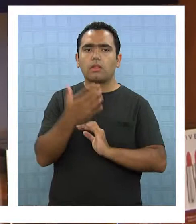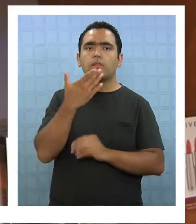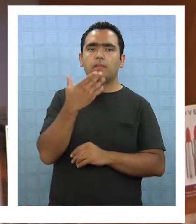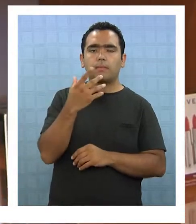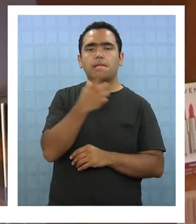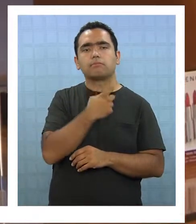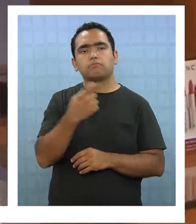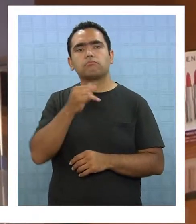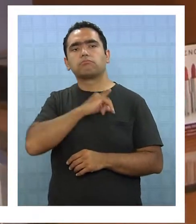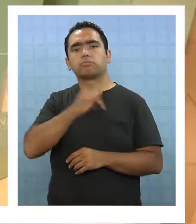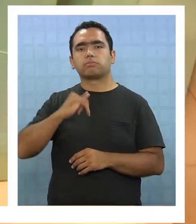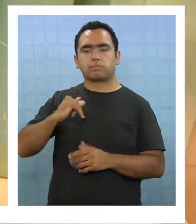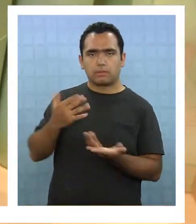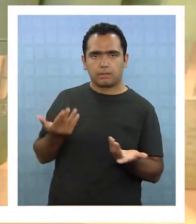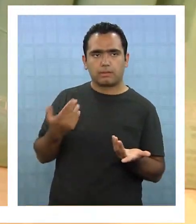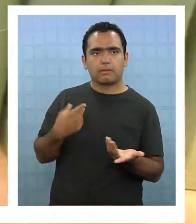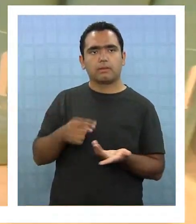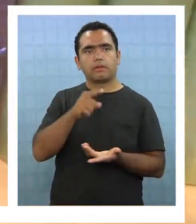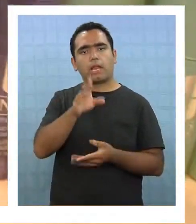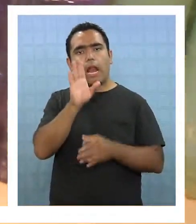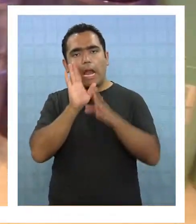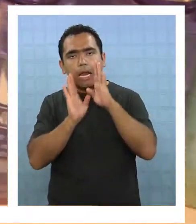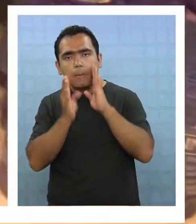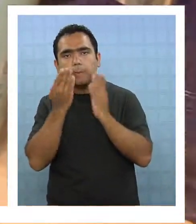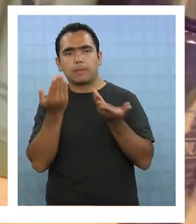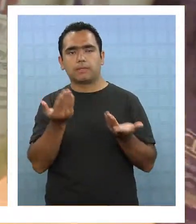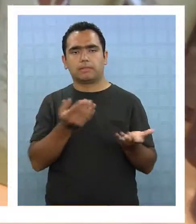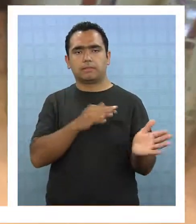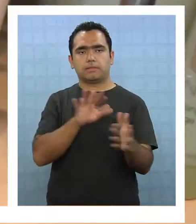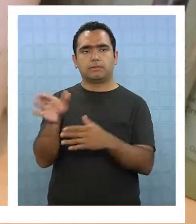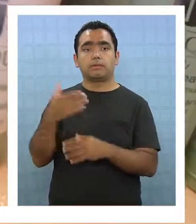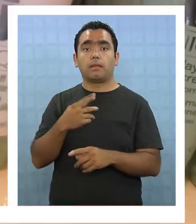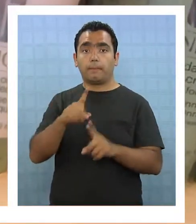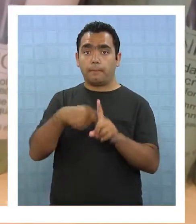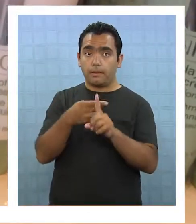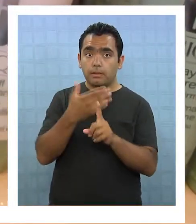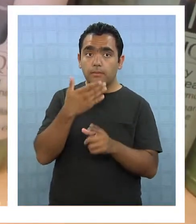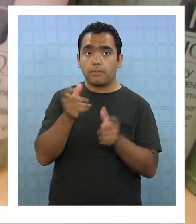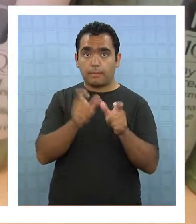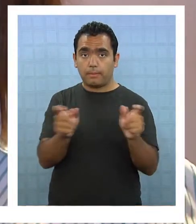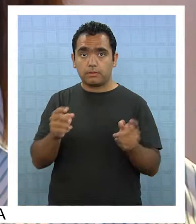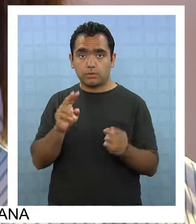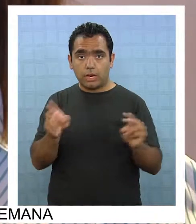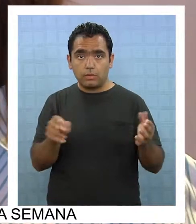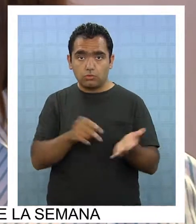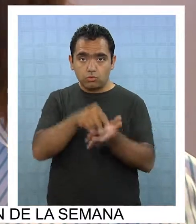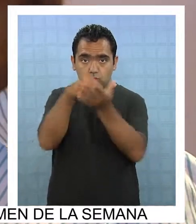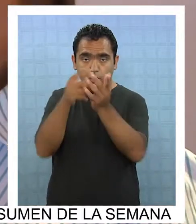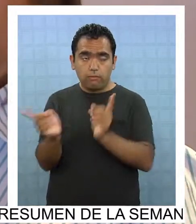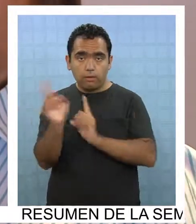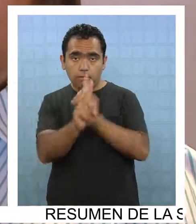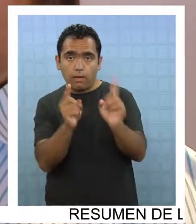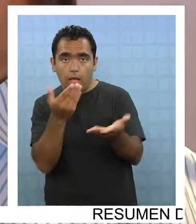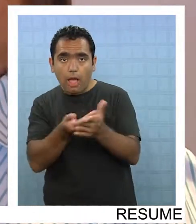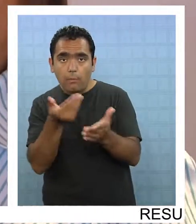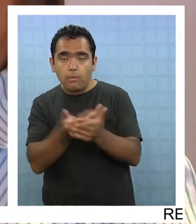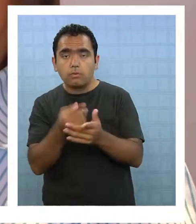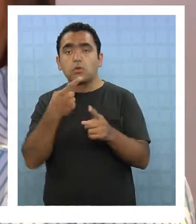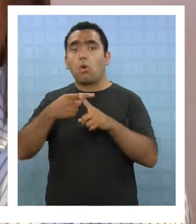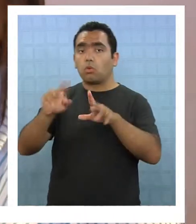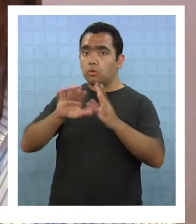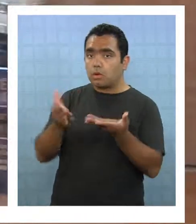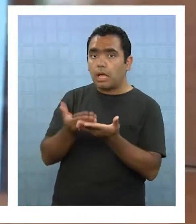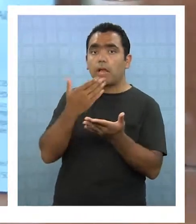también fragancias de Stiloder, todo lo que es limpieza. Además, quienes visiten la Sofri pueden aprovechar otros